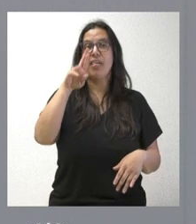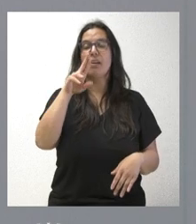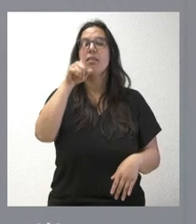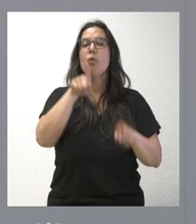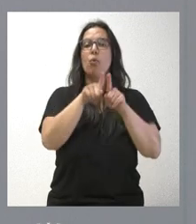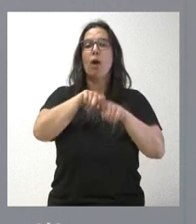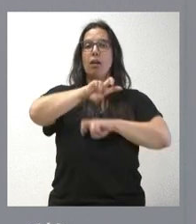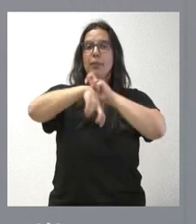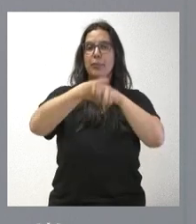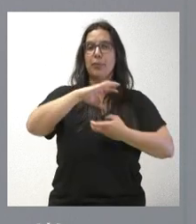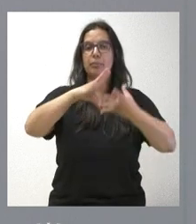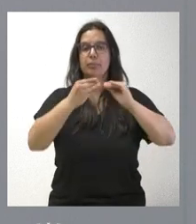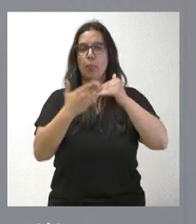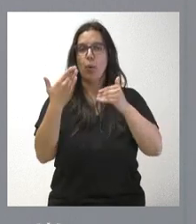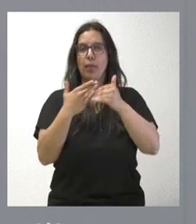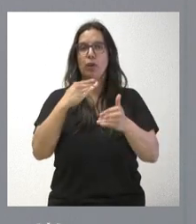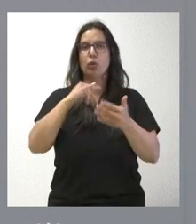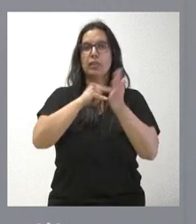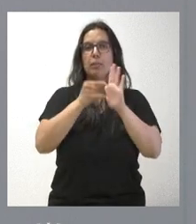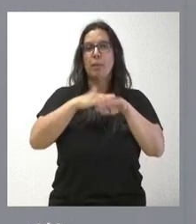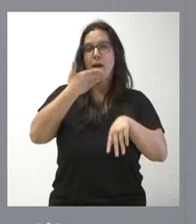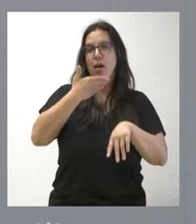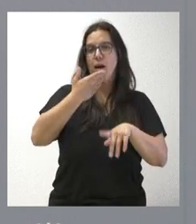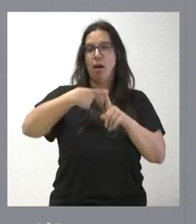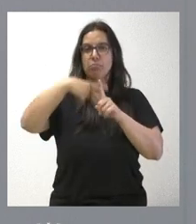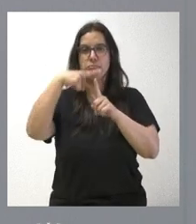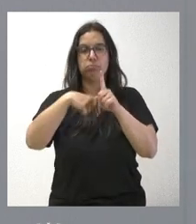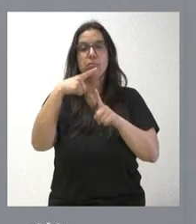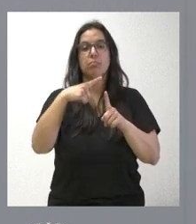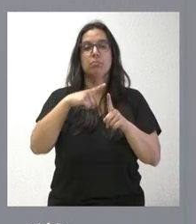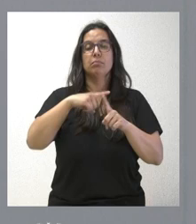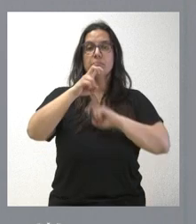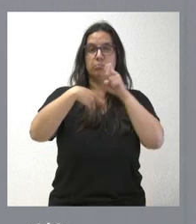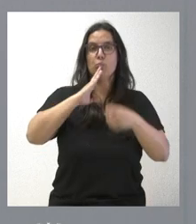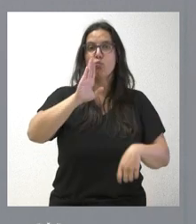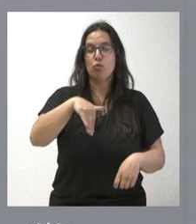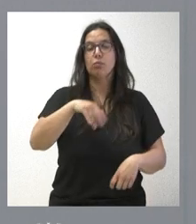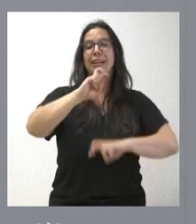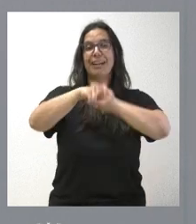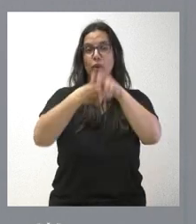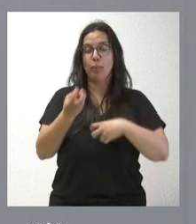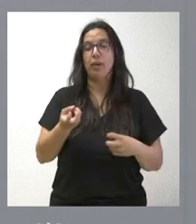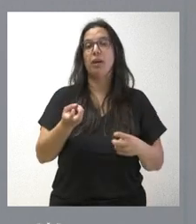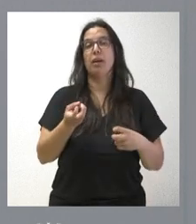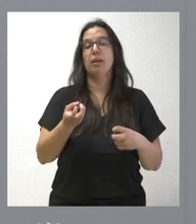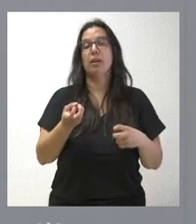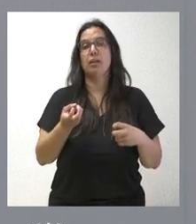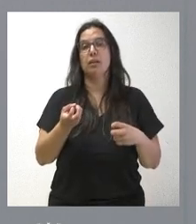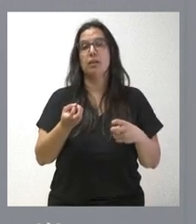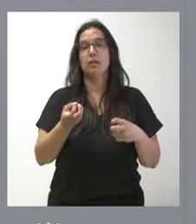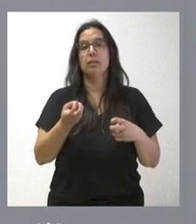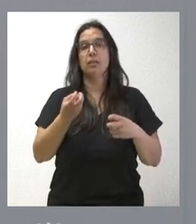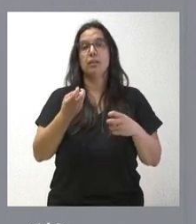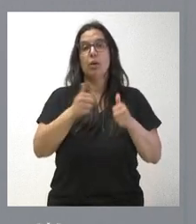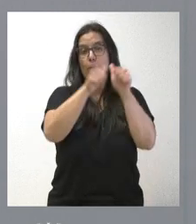climatización. Va a permitir, por un lado, readecuar este sistema, renovar todos los